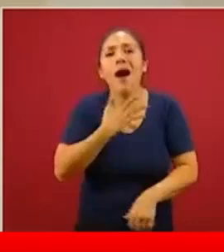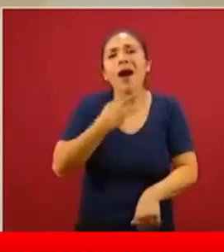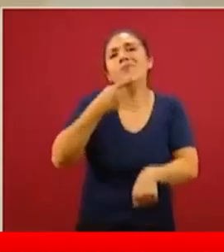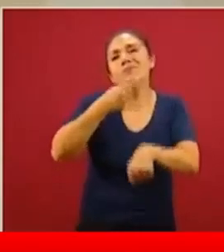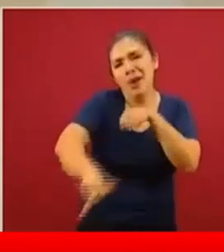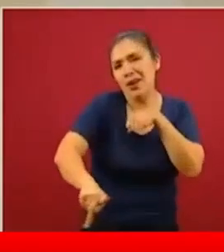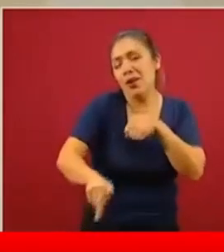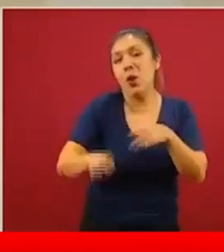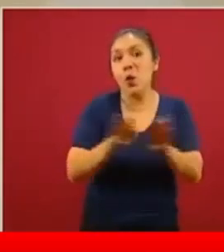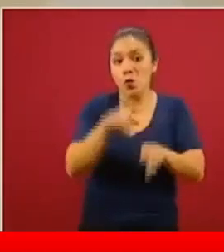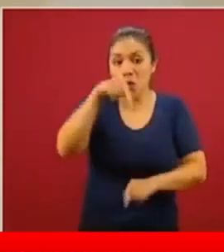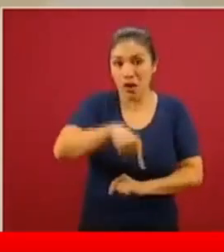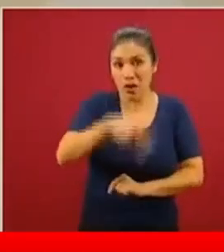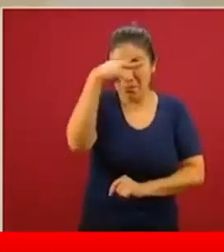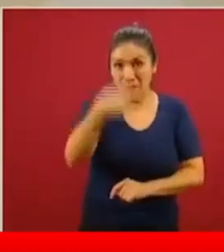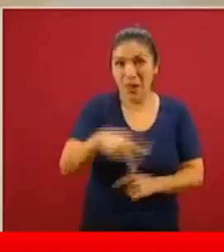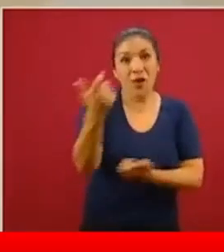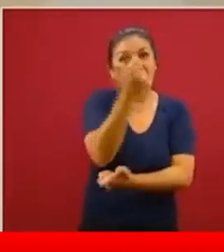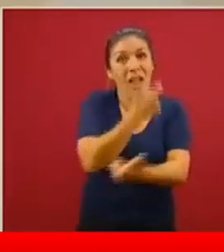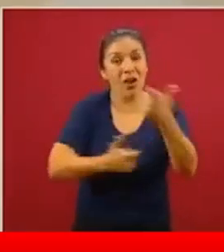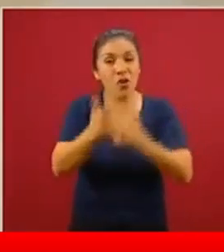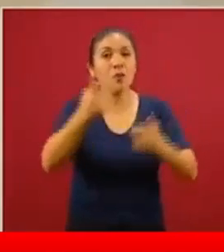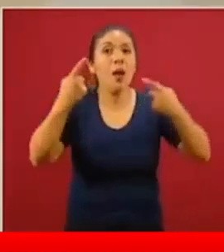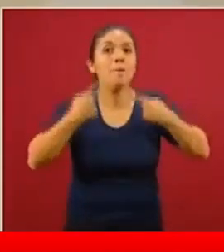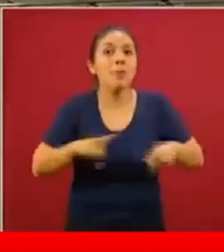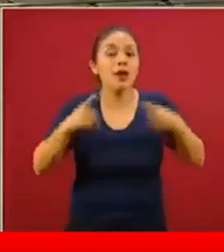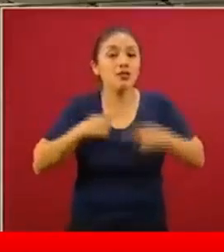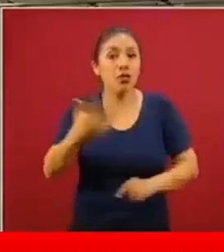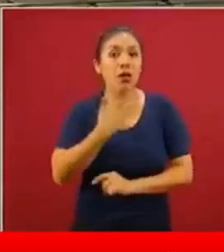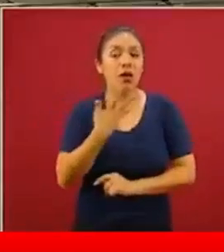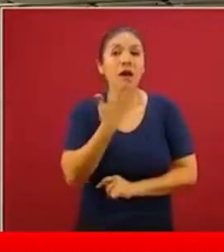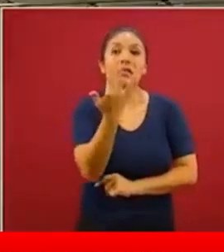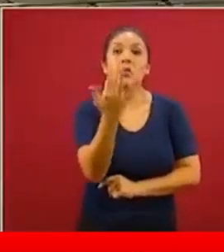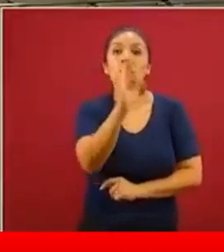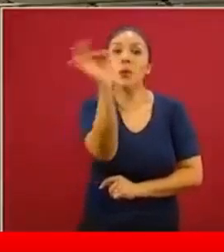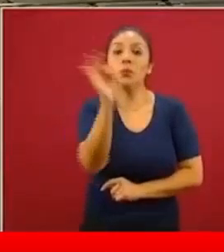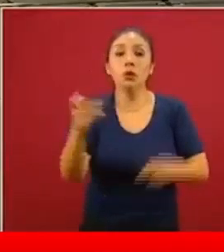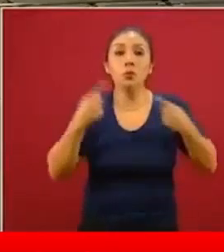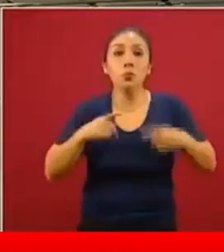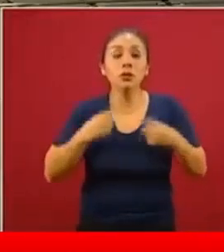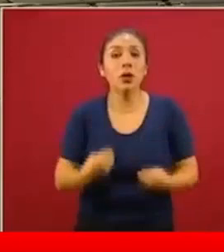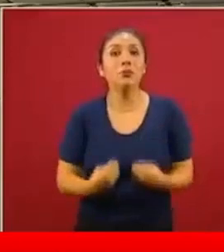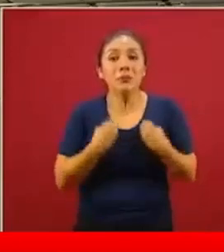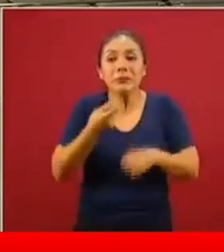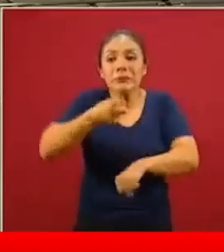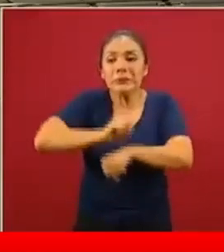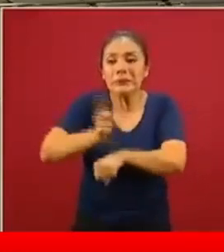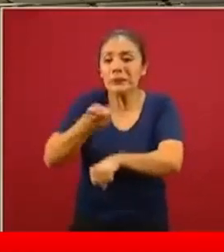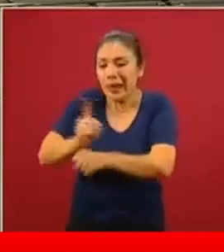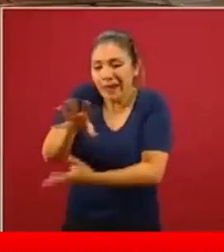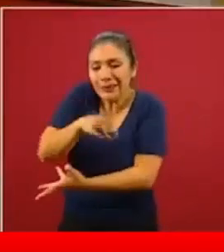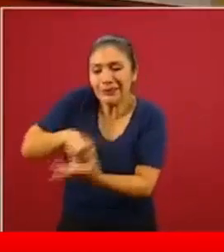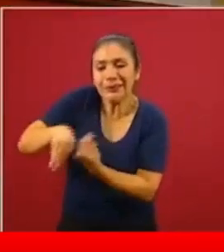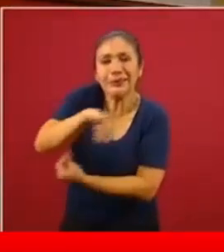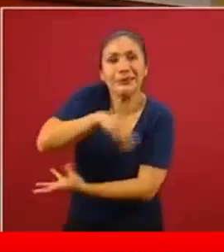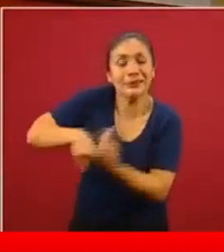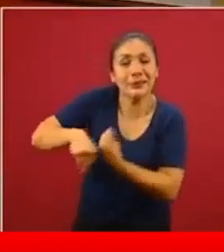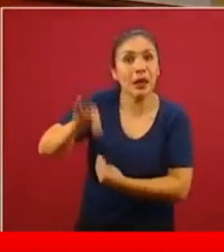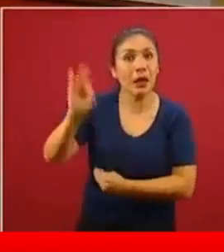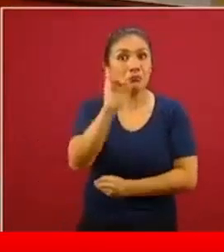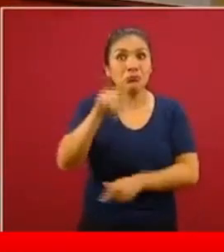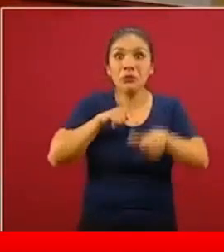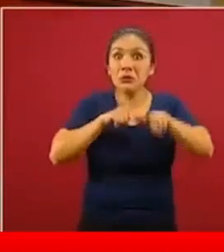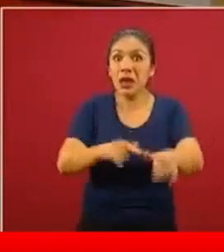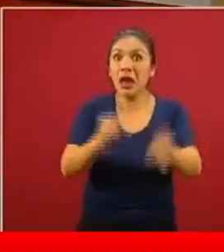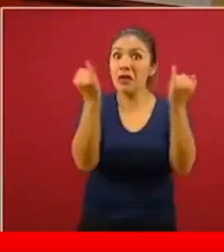economía como la mexicana, en una sociedad que tiene al 50 por ciento de las personas viviendo al día, si nos mantenemos de esta